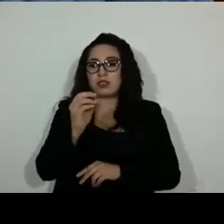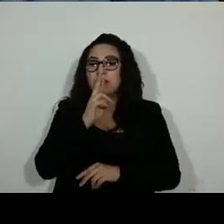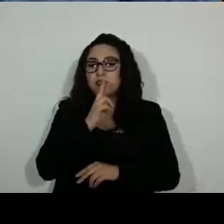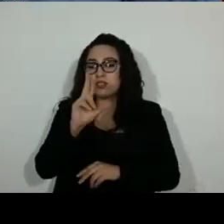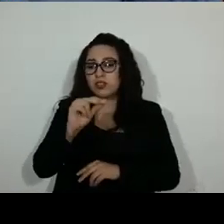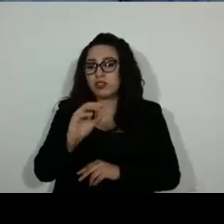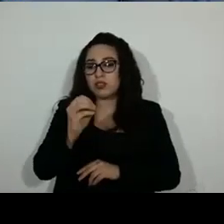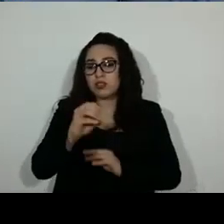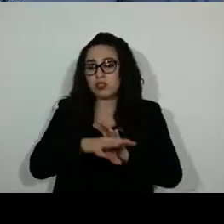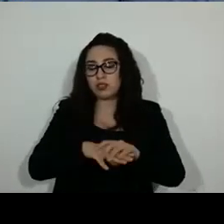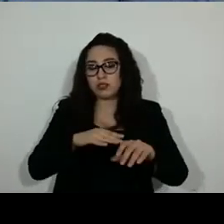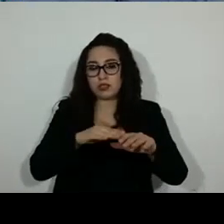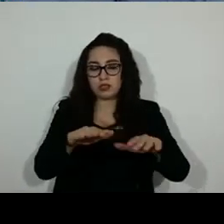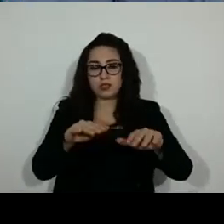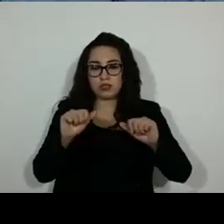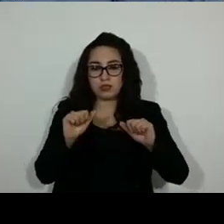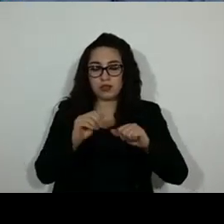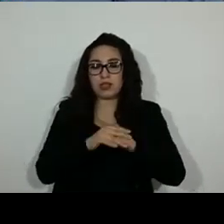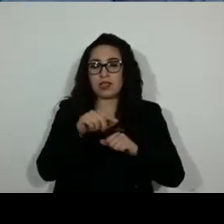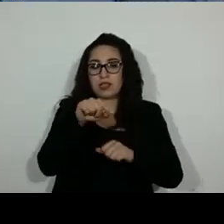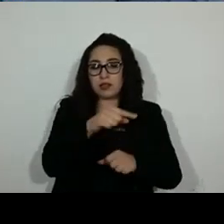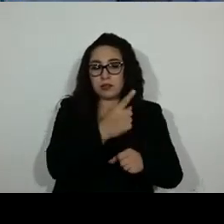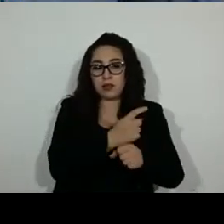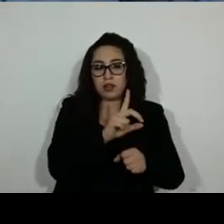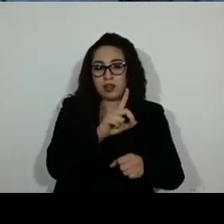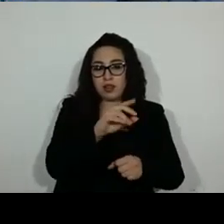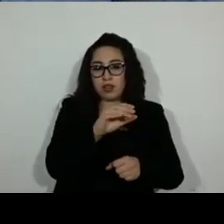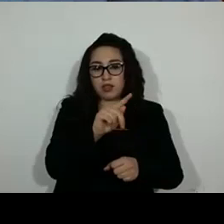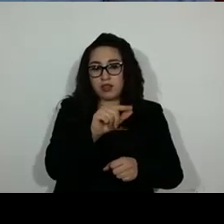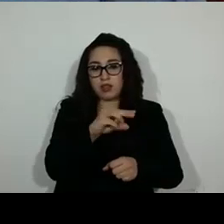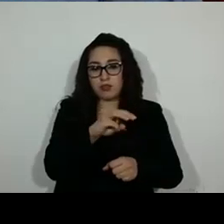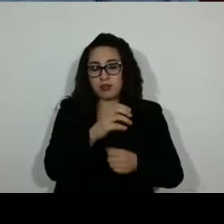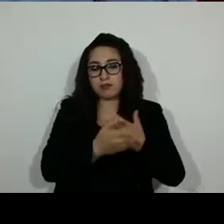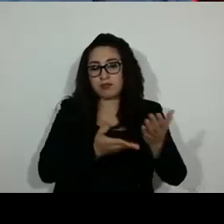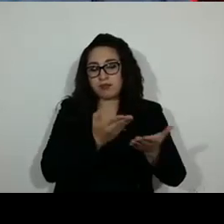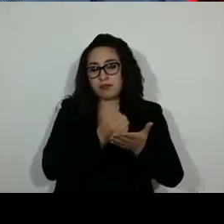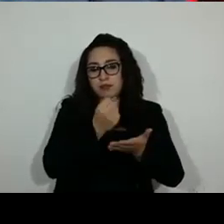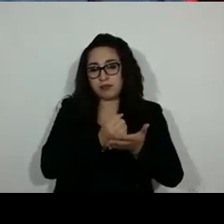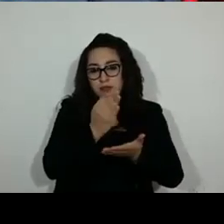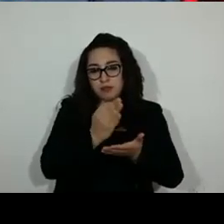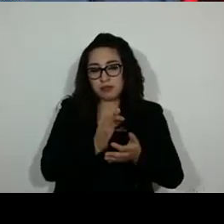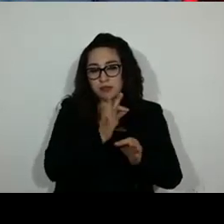abstenciones. Se aprueba el dictamen de referencia. Cumplida su instrucción, diputado presidente.